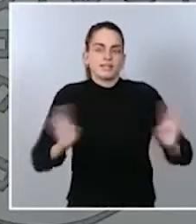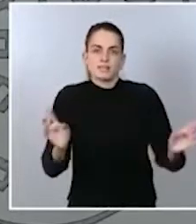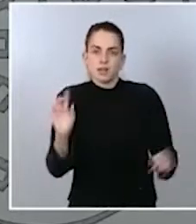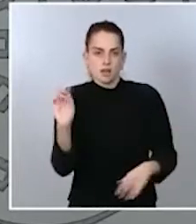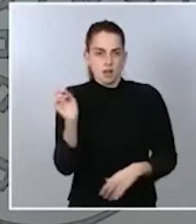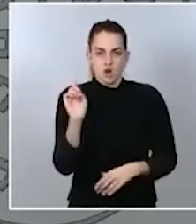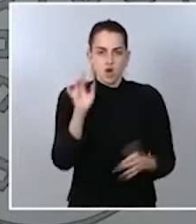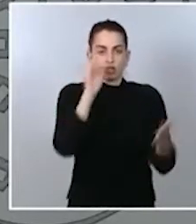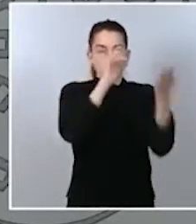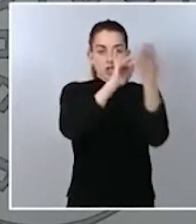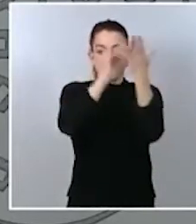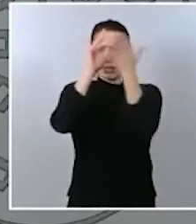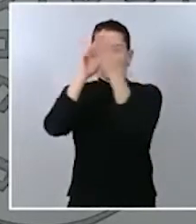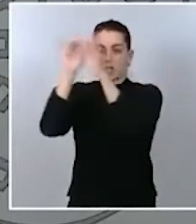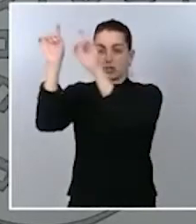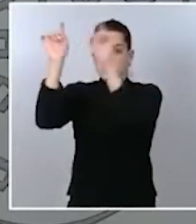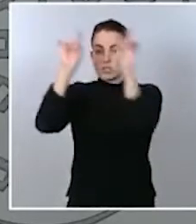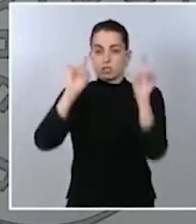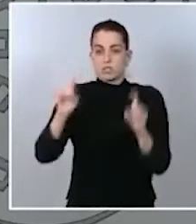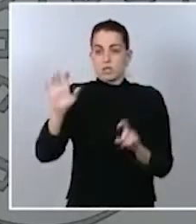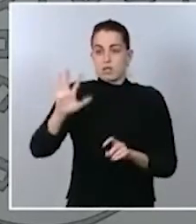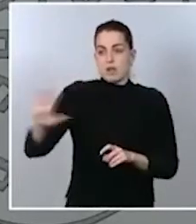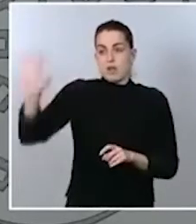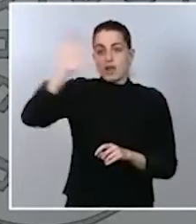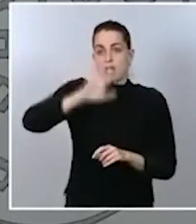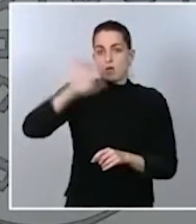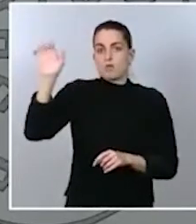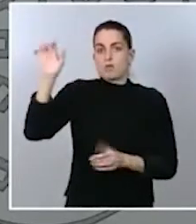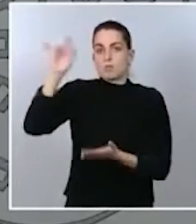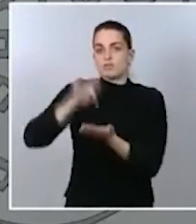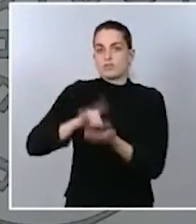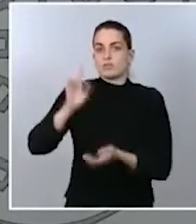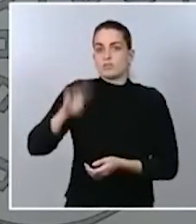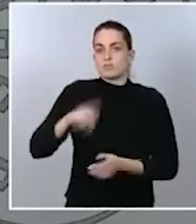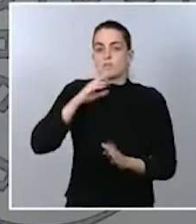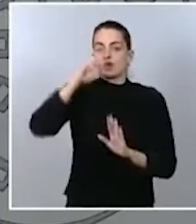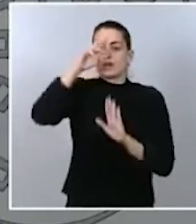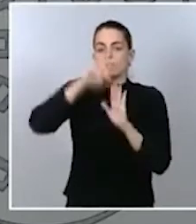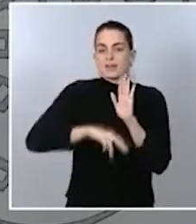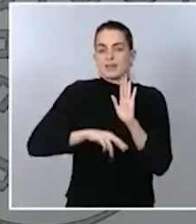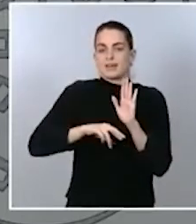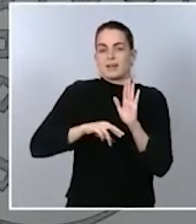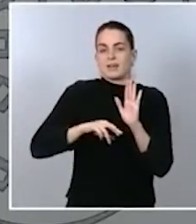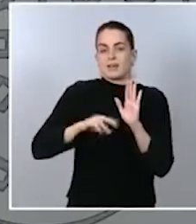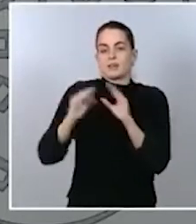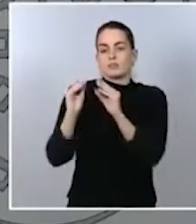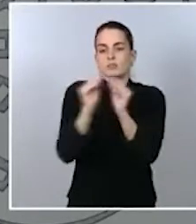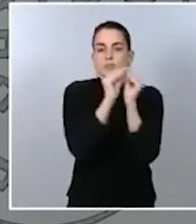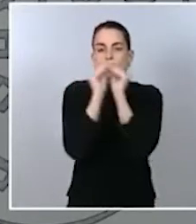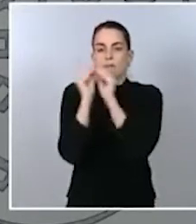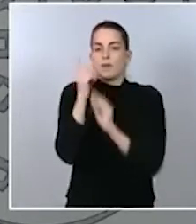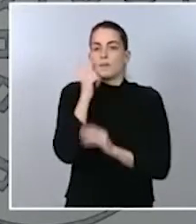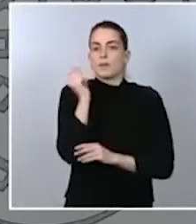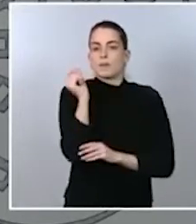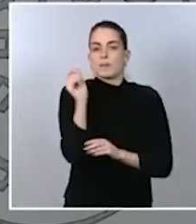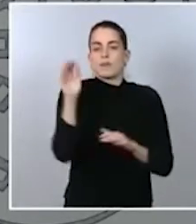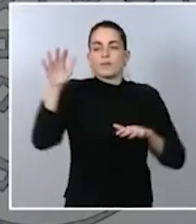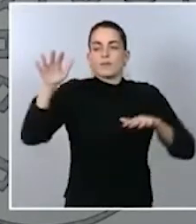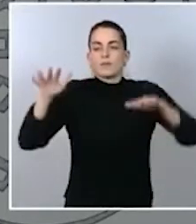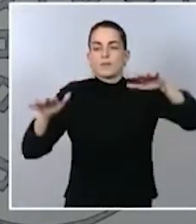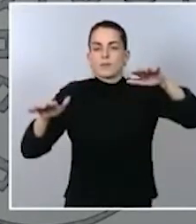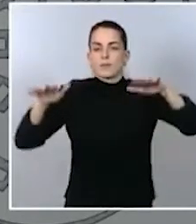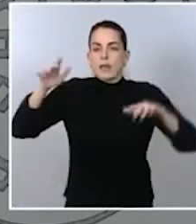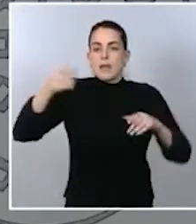en el contexto europeo porque hay reglas comunes para la formación de los precios, tanto en el mercado como en la